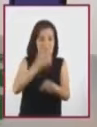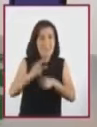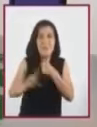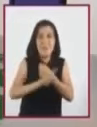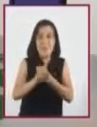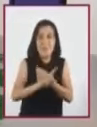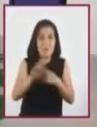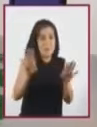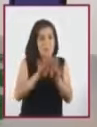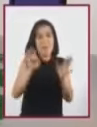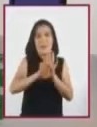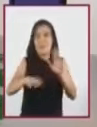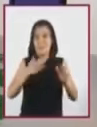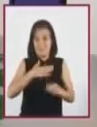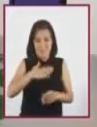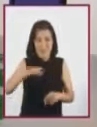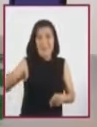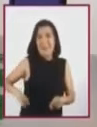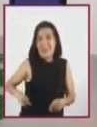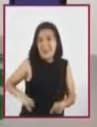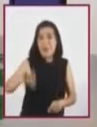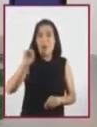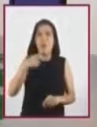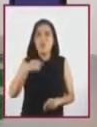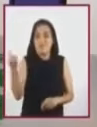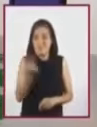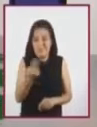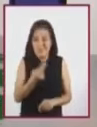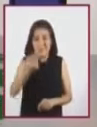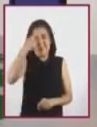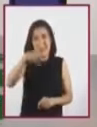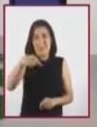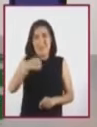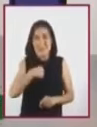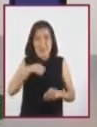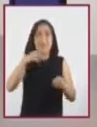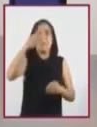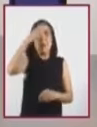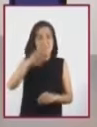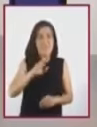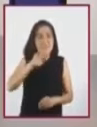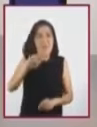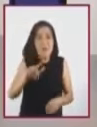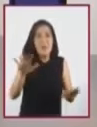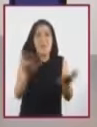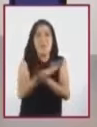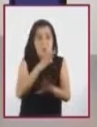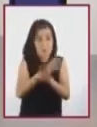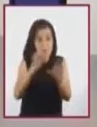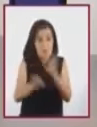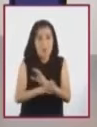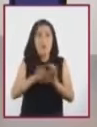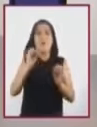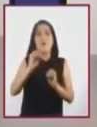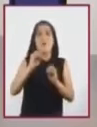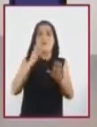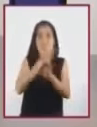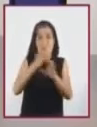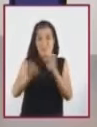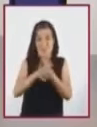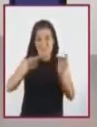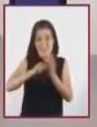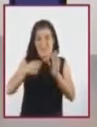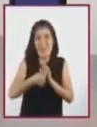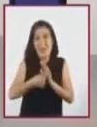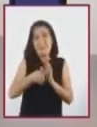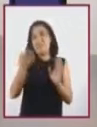satisfacción de necesidades o intereses, con la finalidad de mejorar el funcionamiento, la ergonomía de medios técnicos,